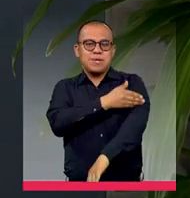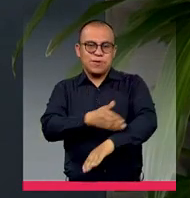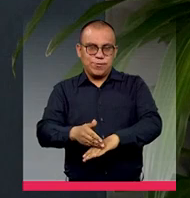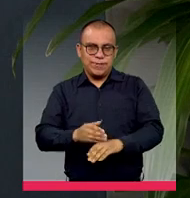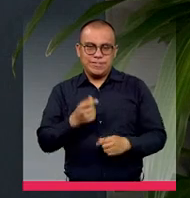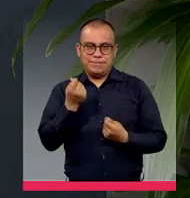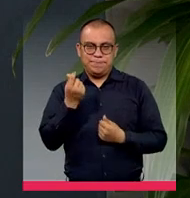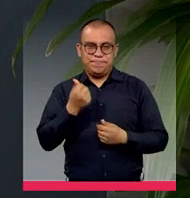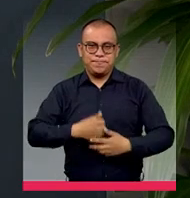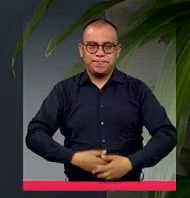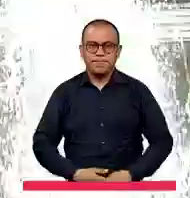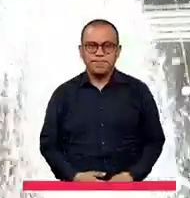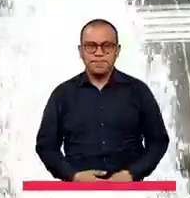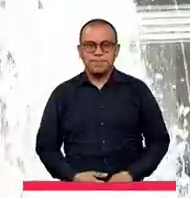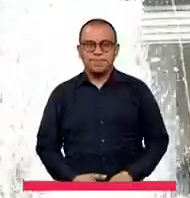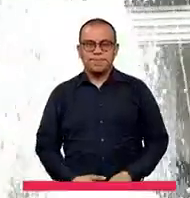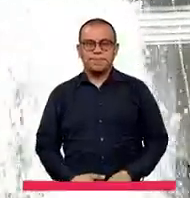pesos.